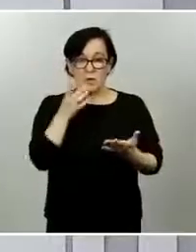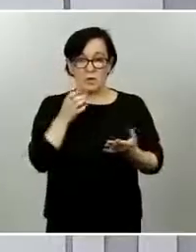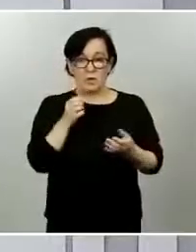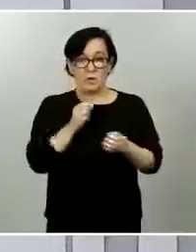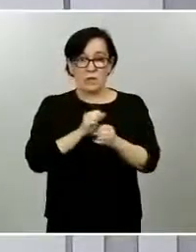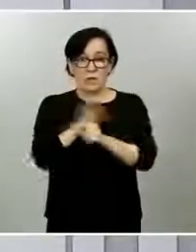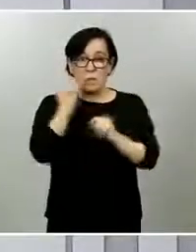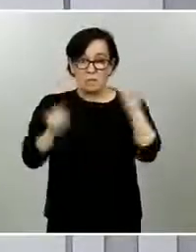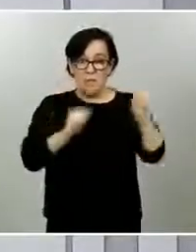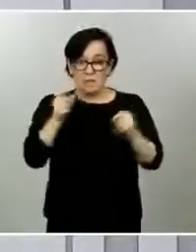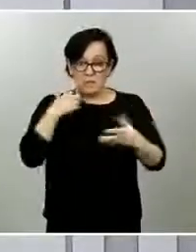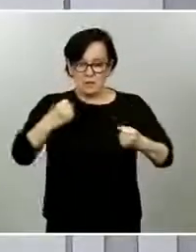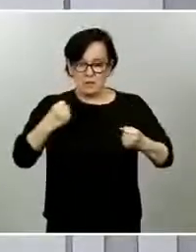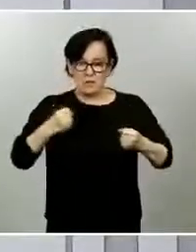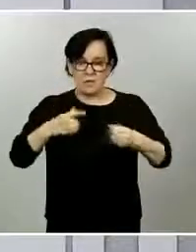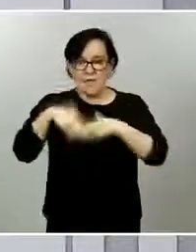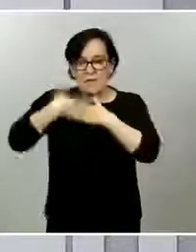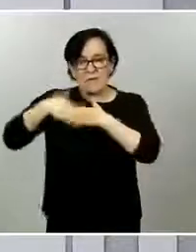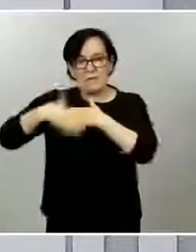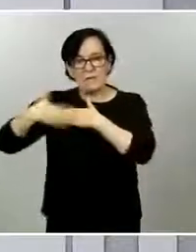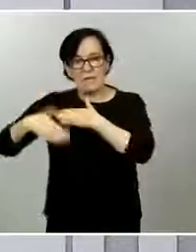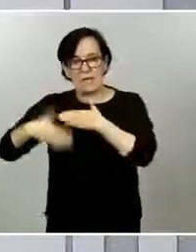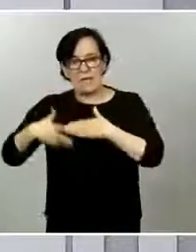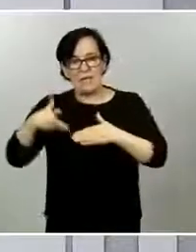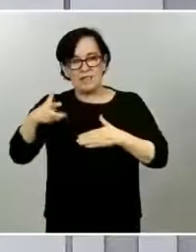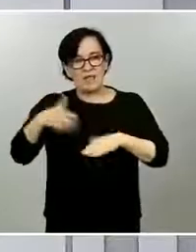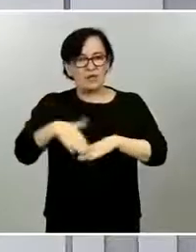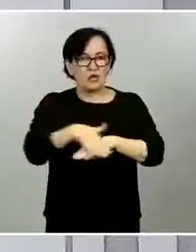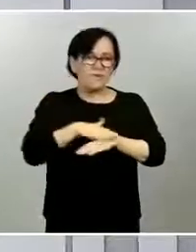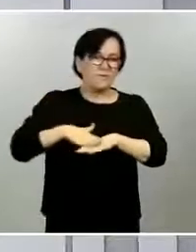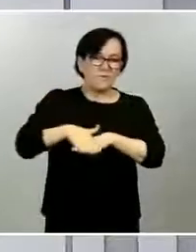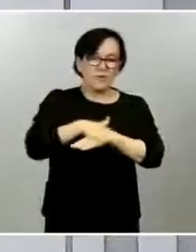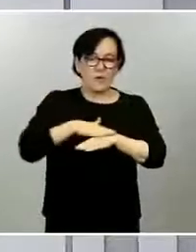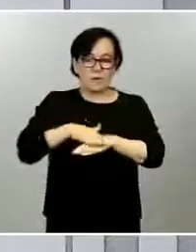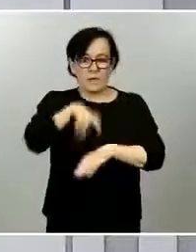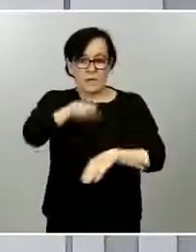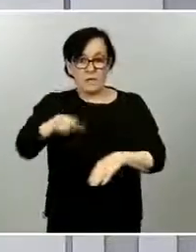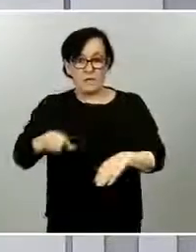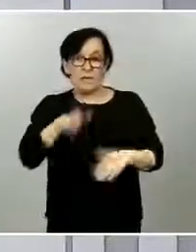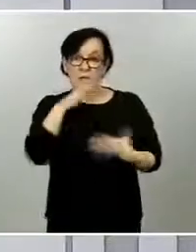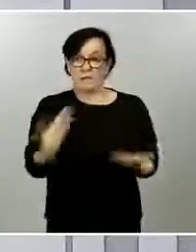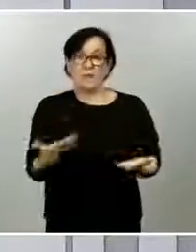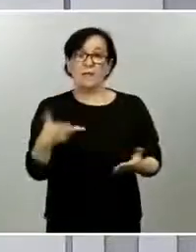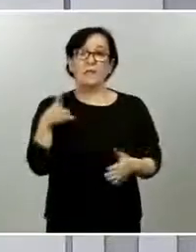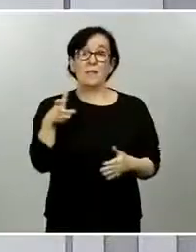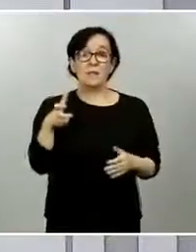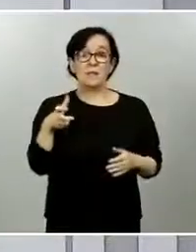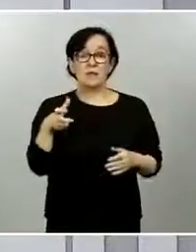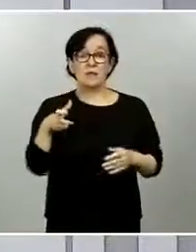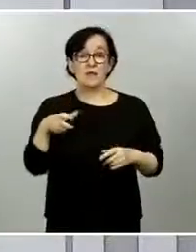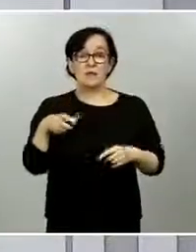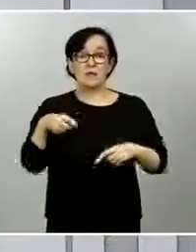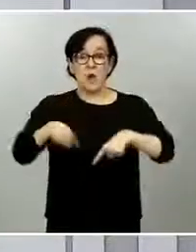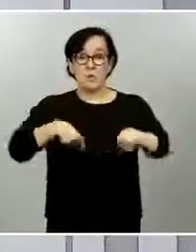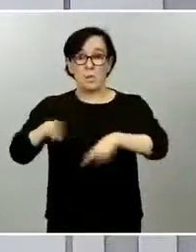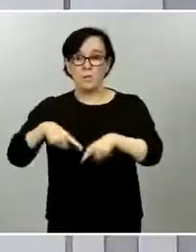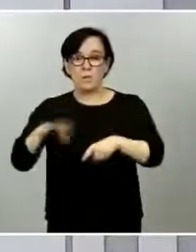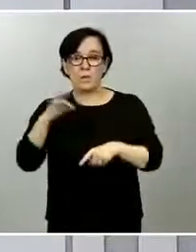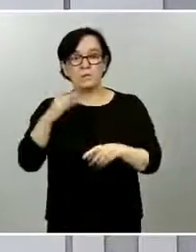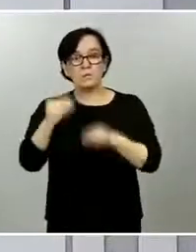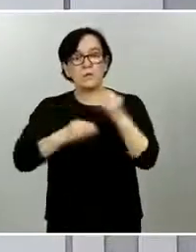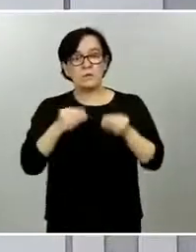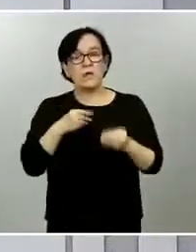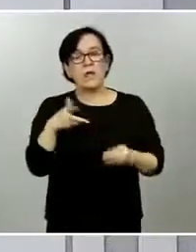constitución para el que se pueda en un momento en una situación extraordinaria como en este caso ocurre con la pandemia sanitaria